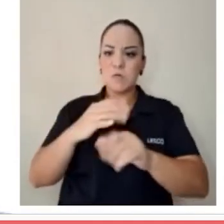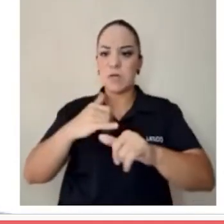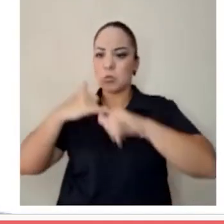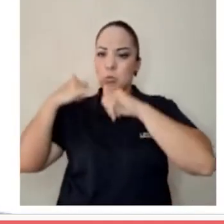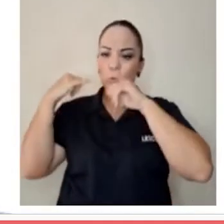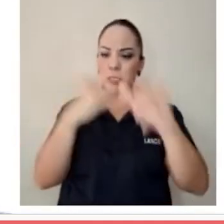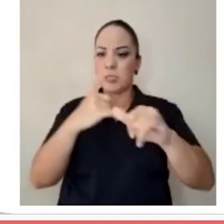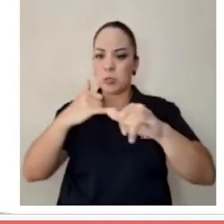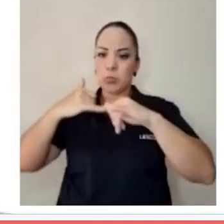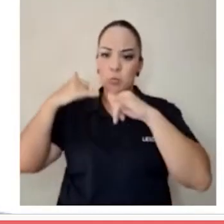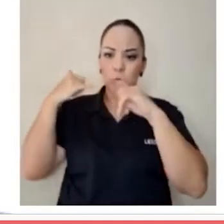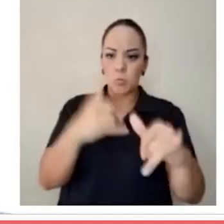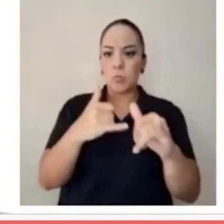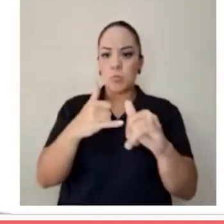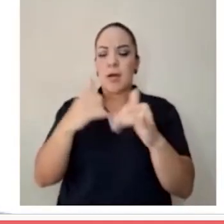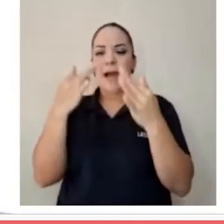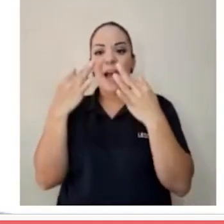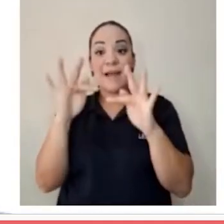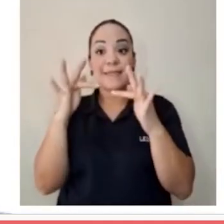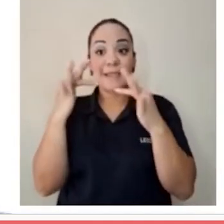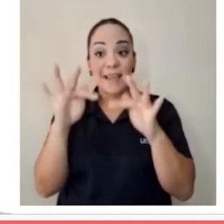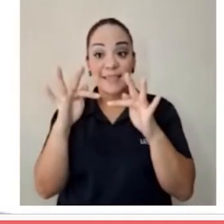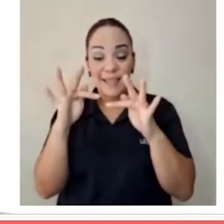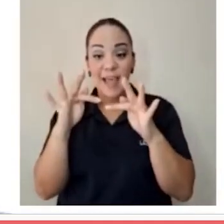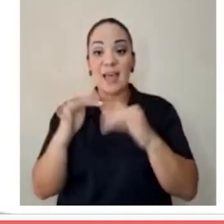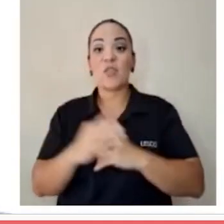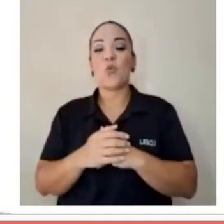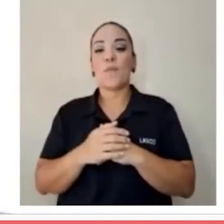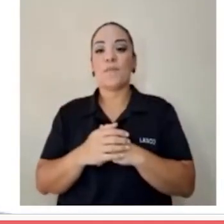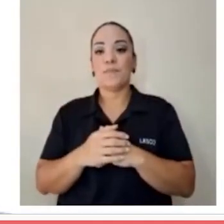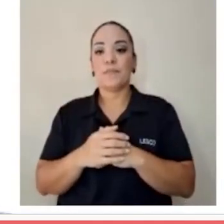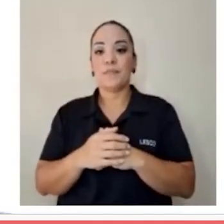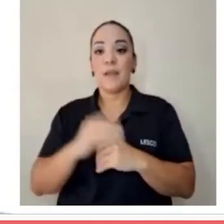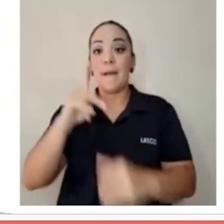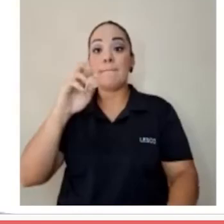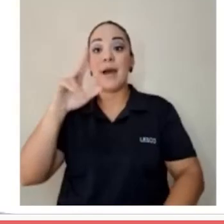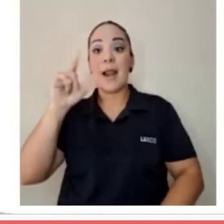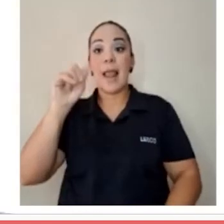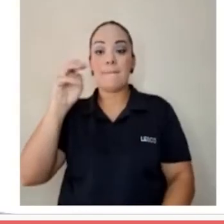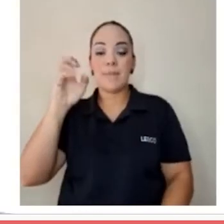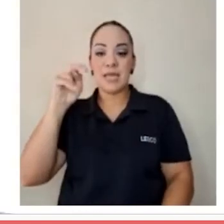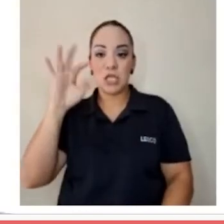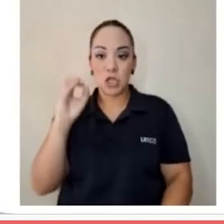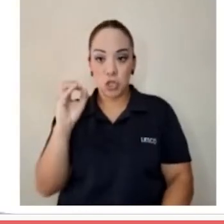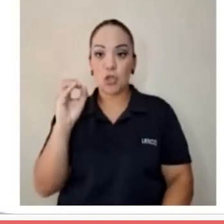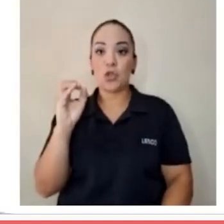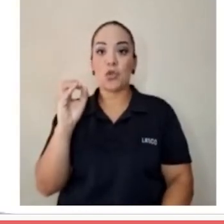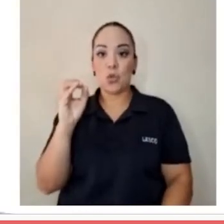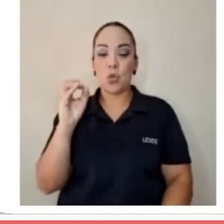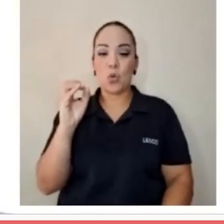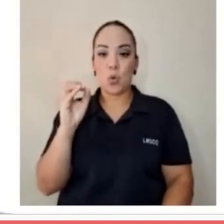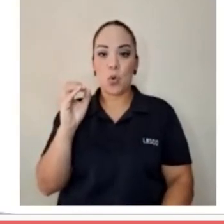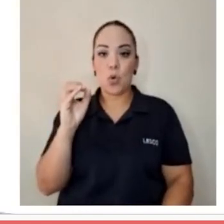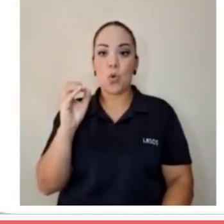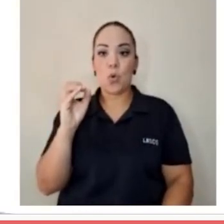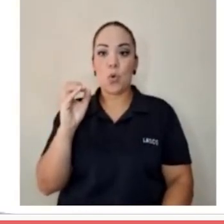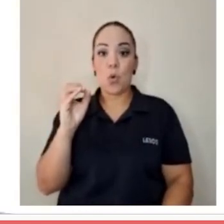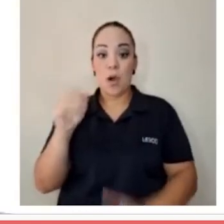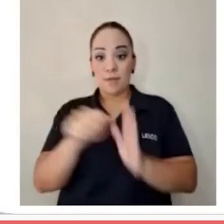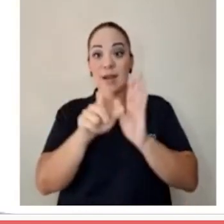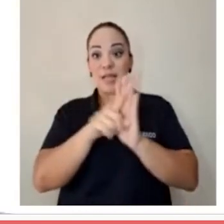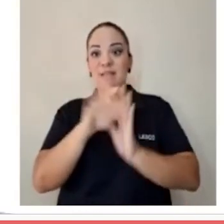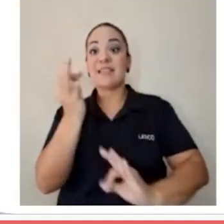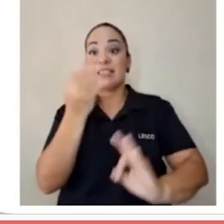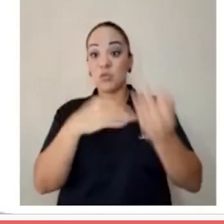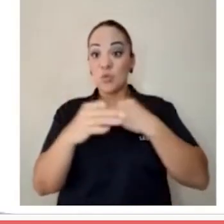lo ha tratado de que el Parlamento lo destituya